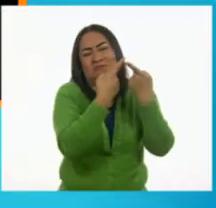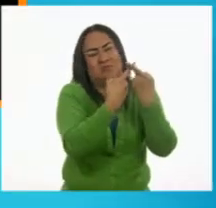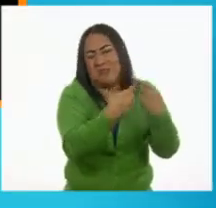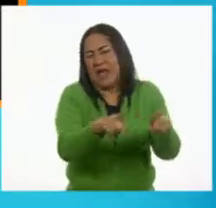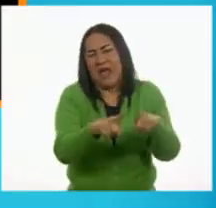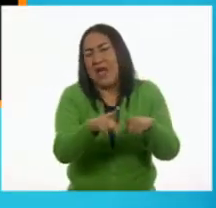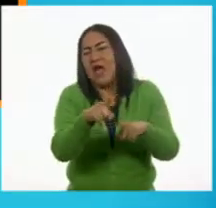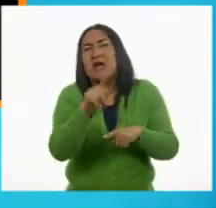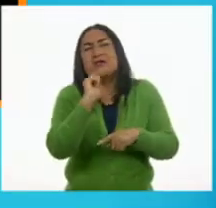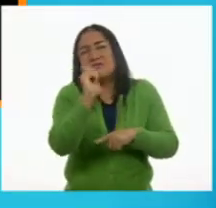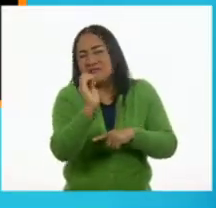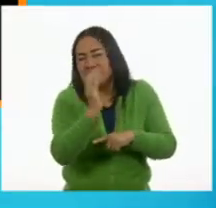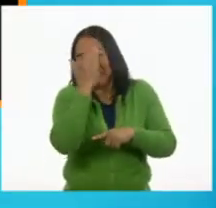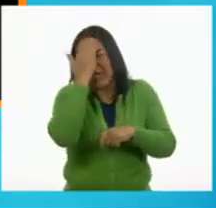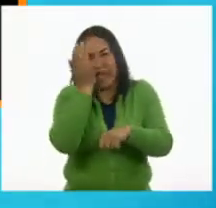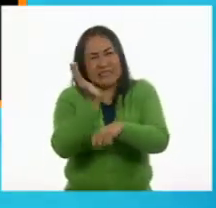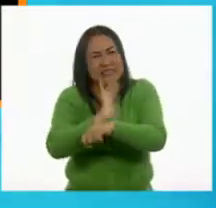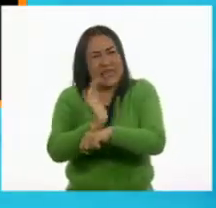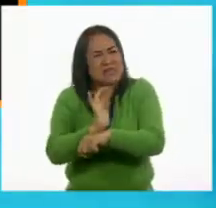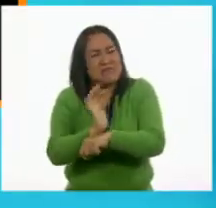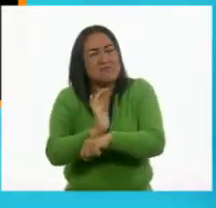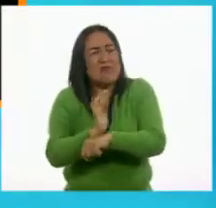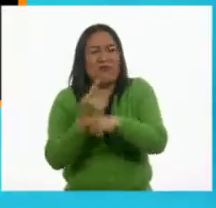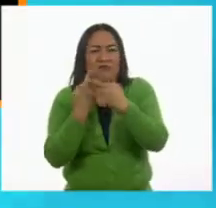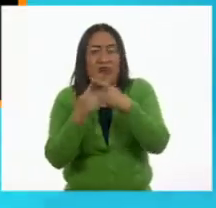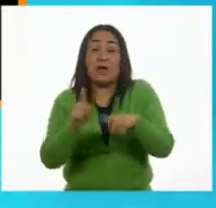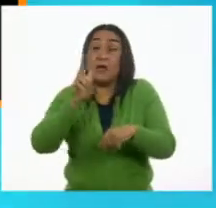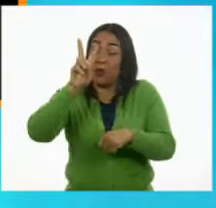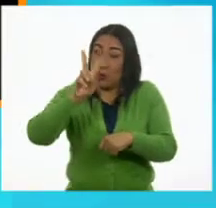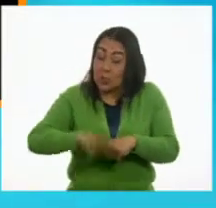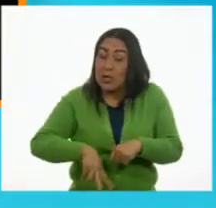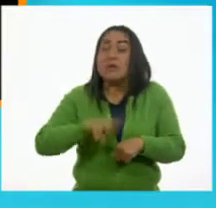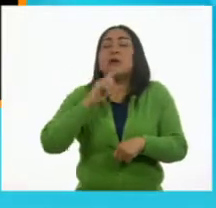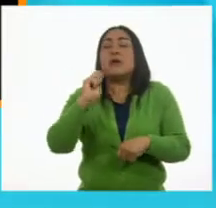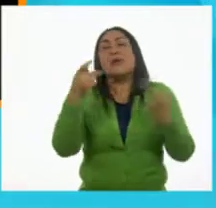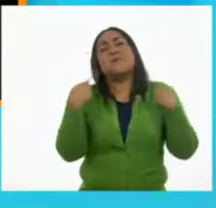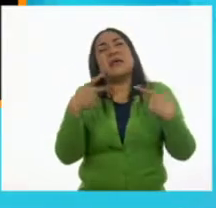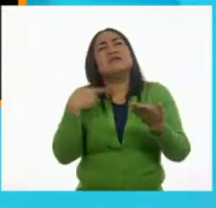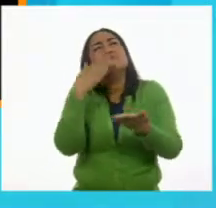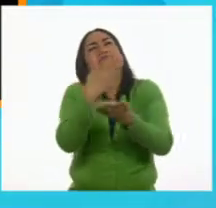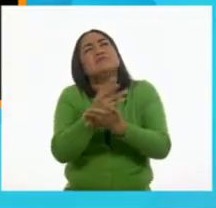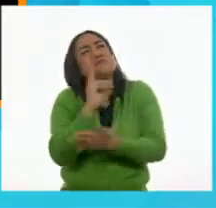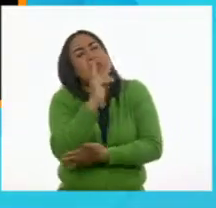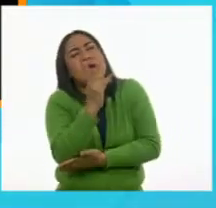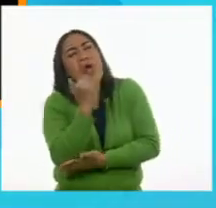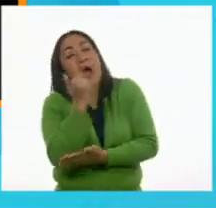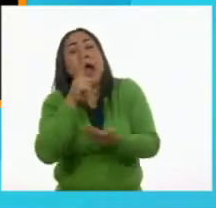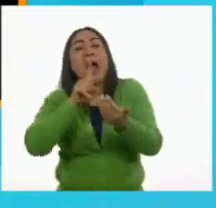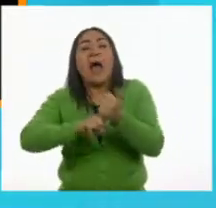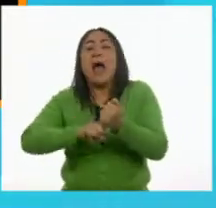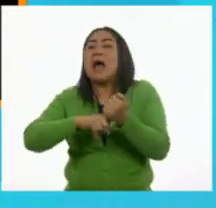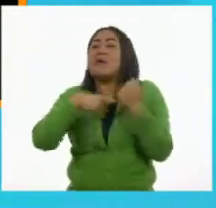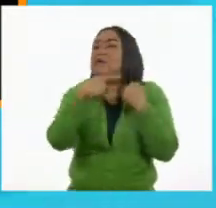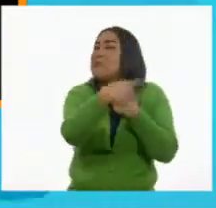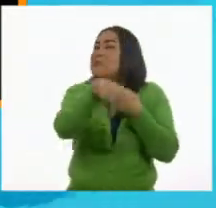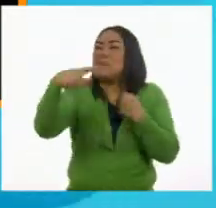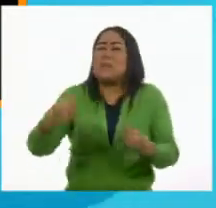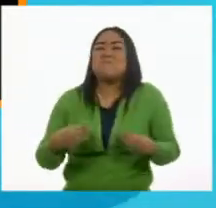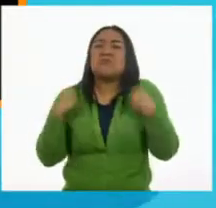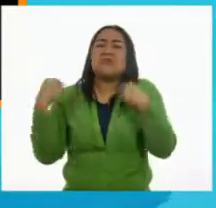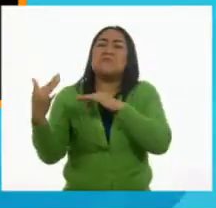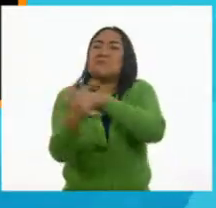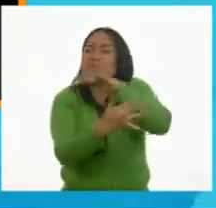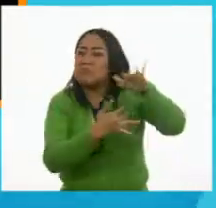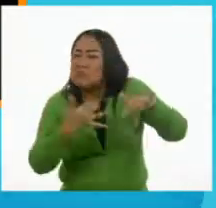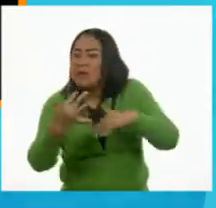nosotros conocemos como cine. En realidad, lo que la gente iba a ver eran grabaciones de la vida cotidiana como